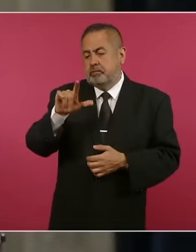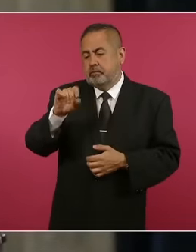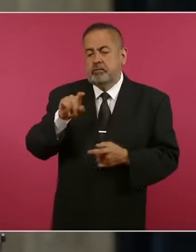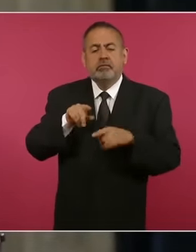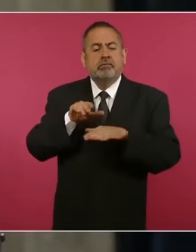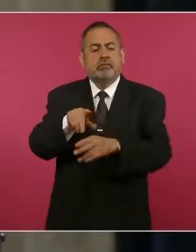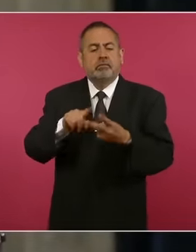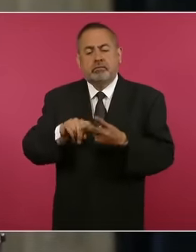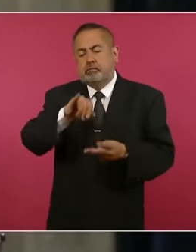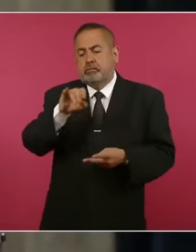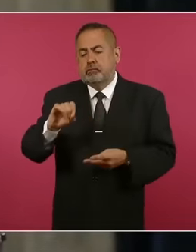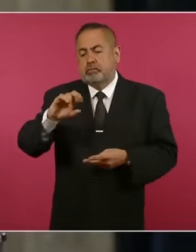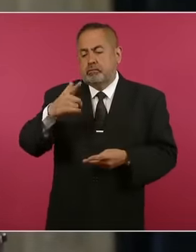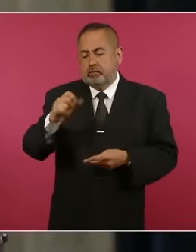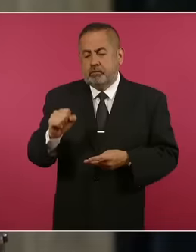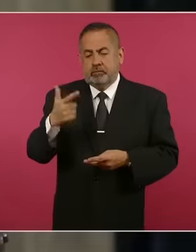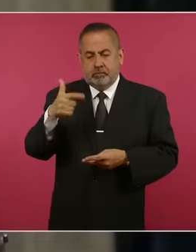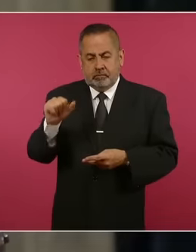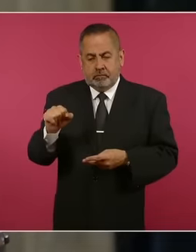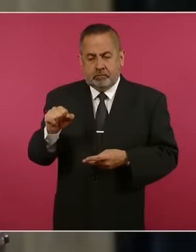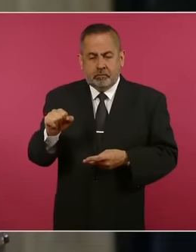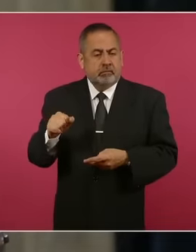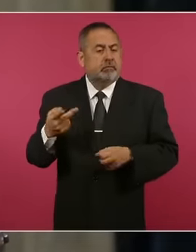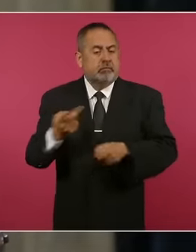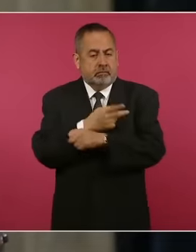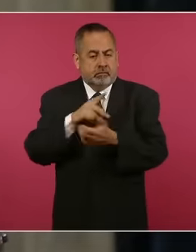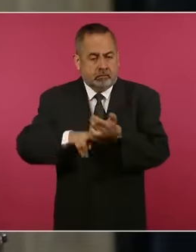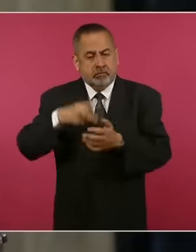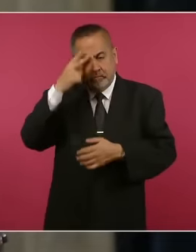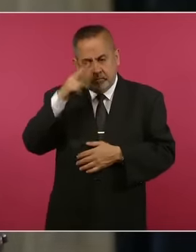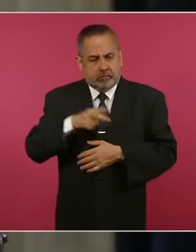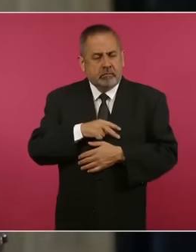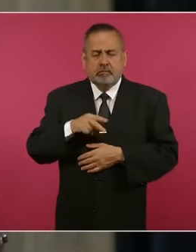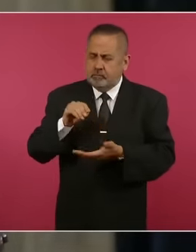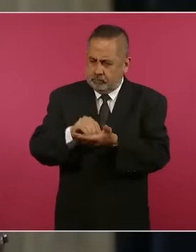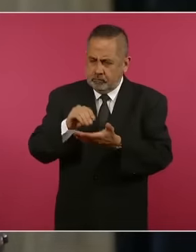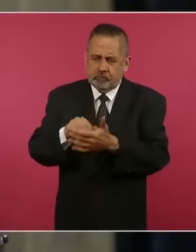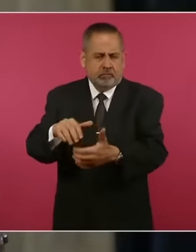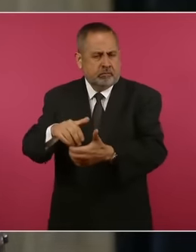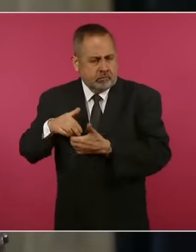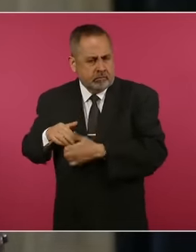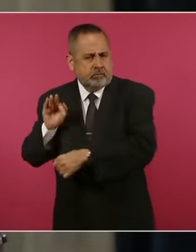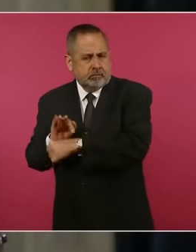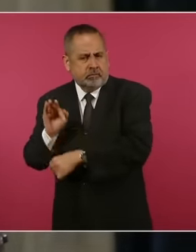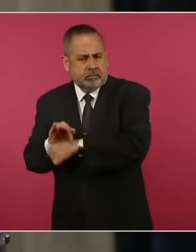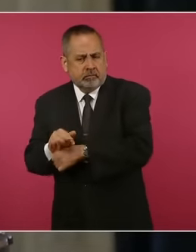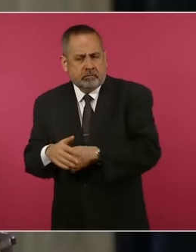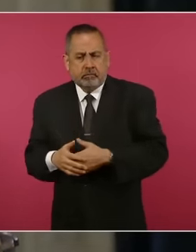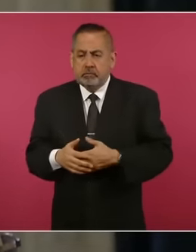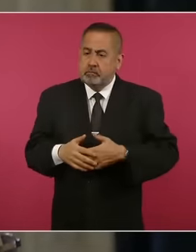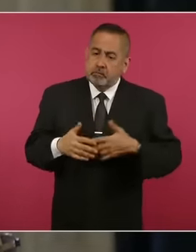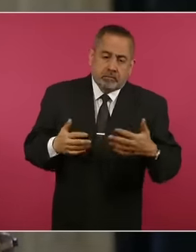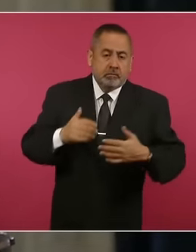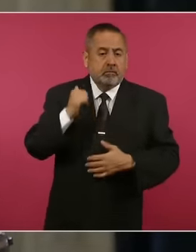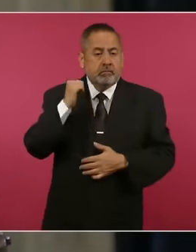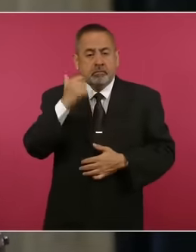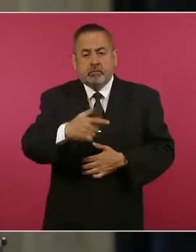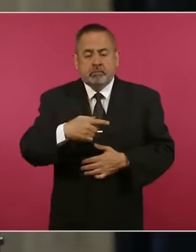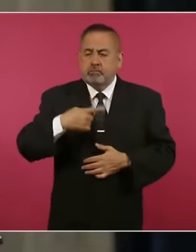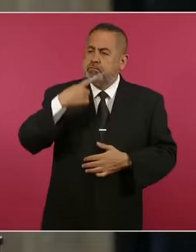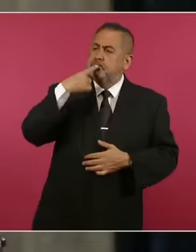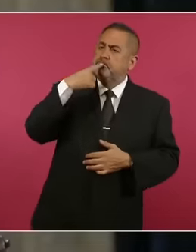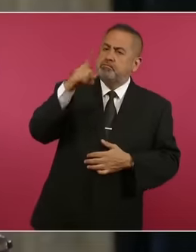a quien la canciller ha mencionado, que México sigue considerando como un asilado político. Quisiera saber si van a emprender alguna otra